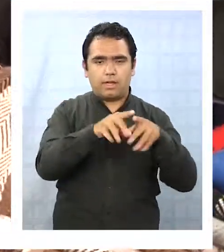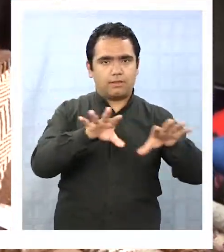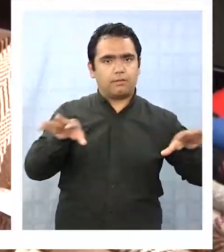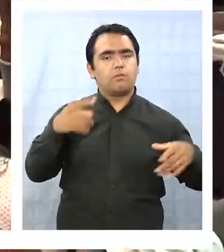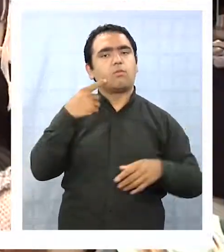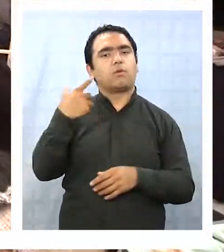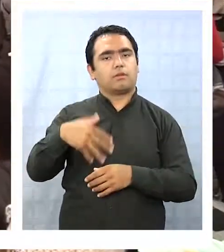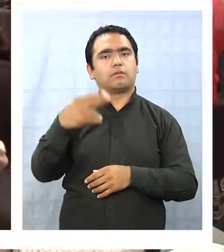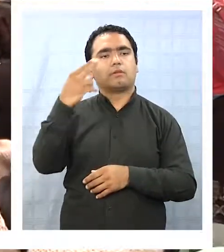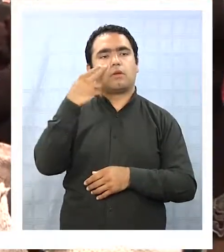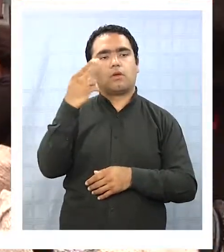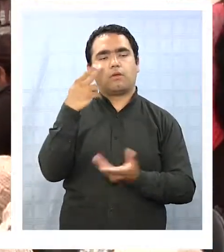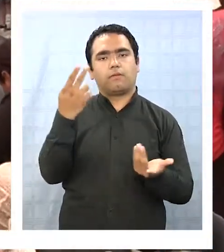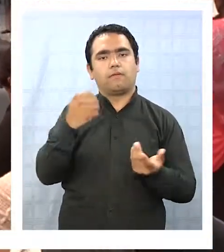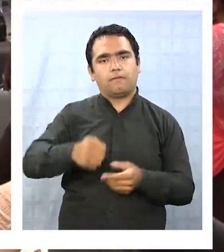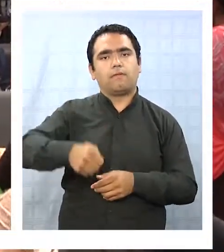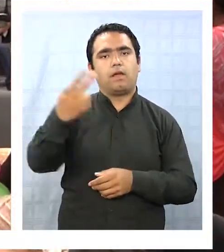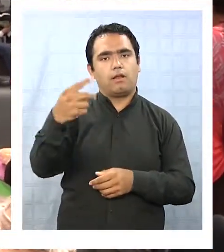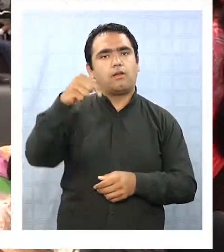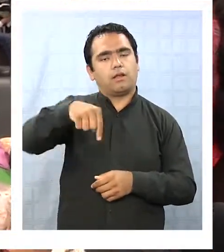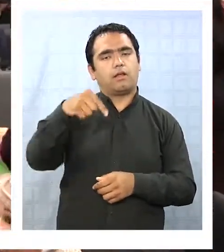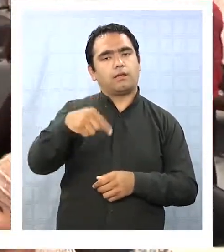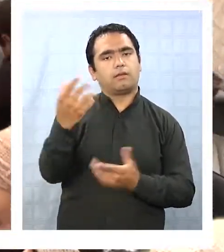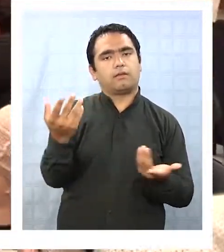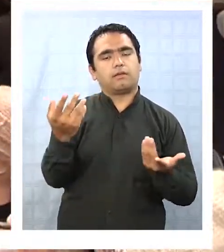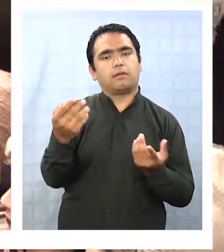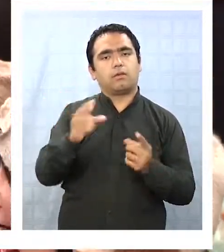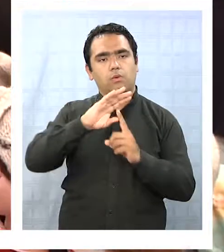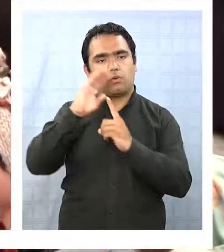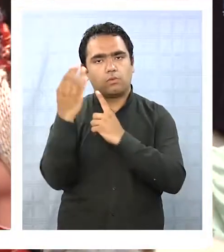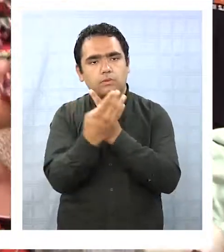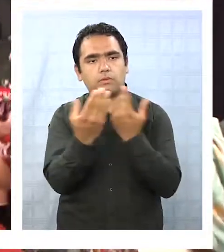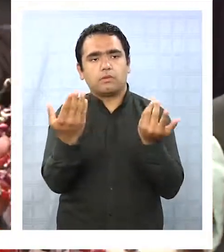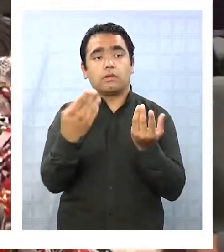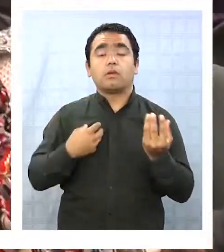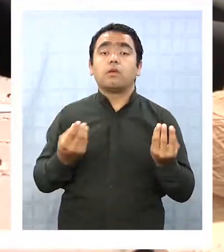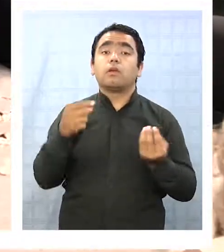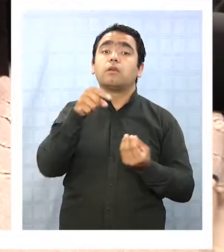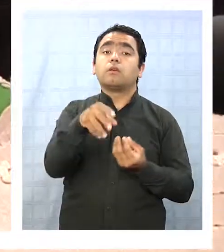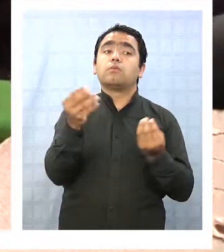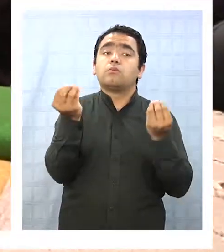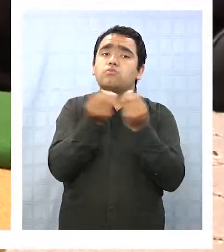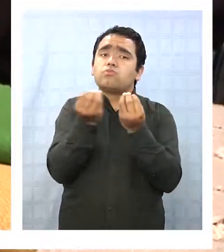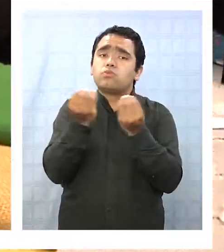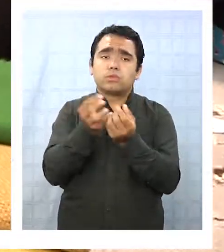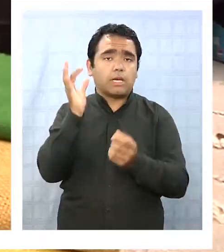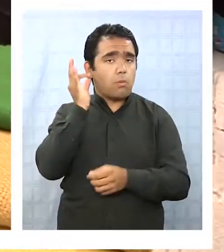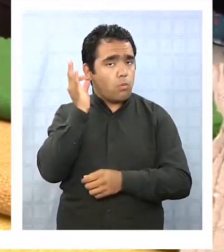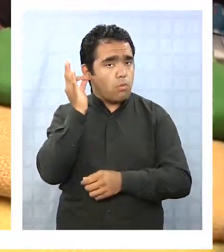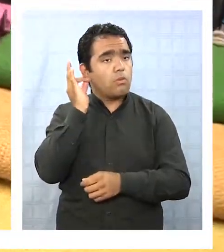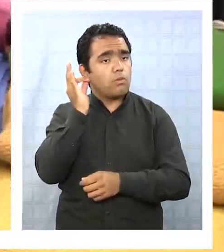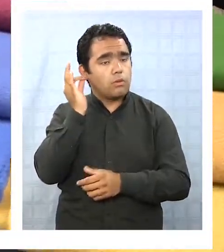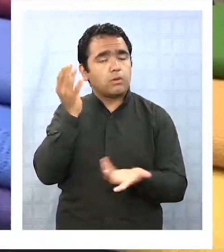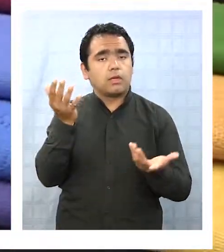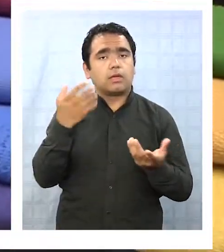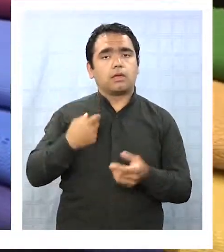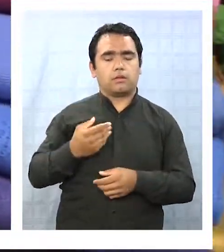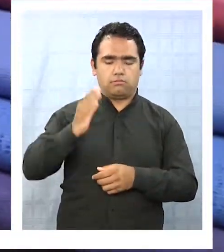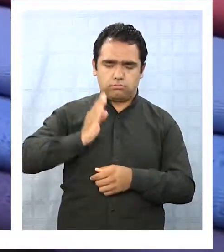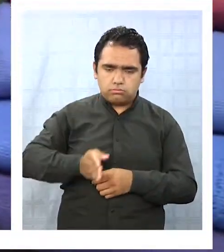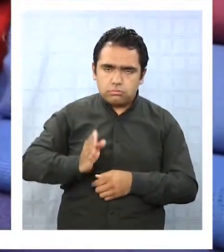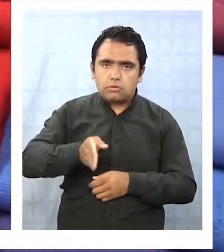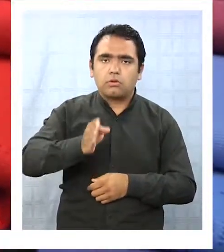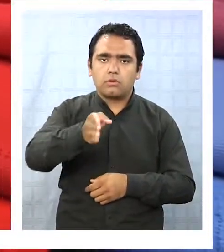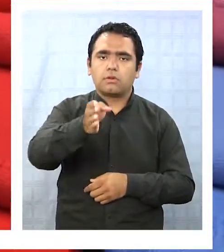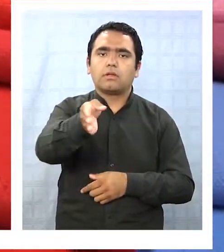valorar como parte de nuestro patrimonio. Y que decenas de artesanas aymaras se empeñan en mantener